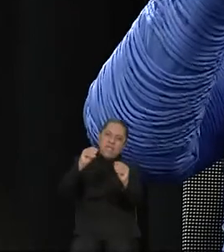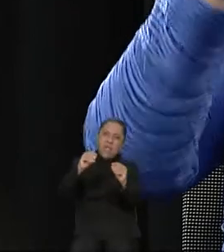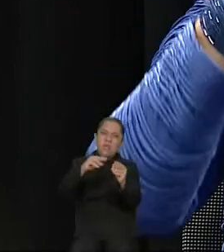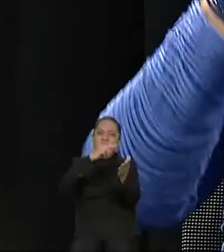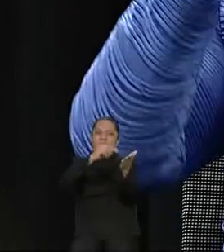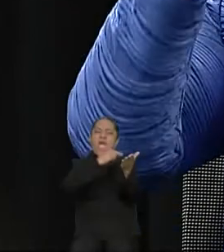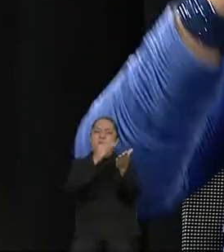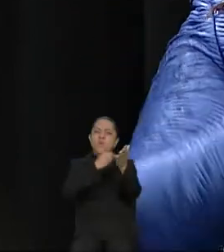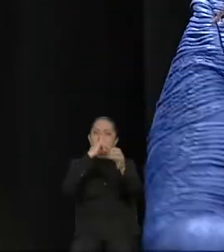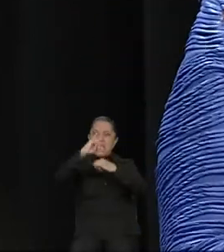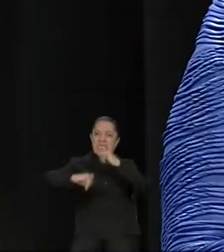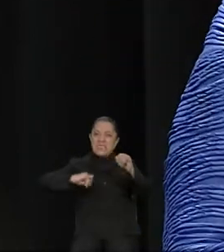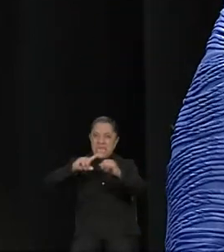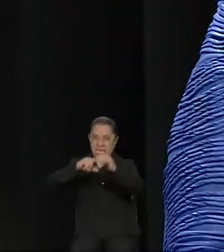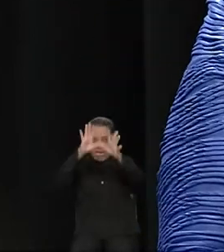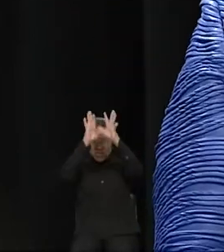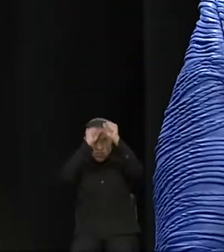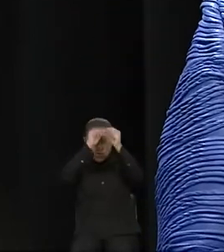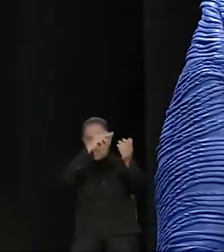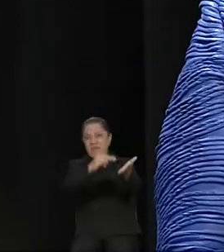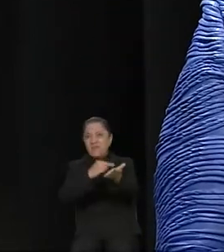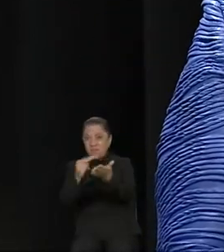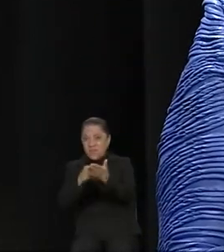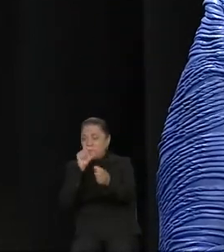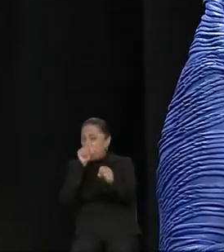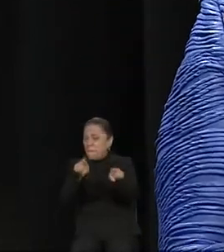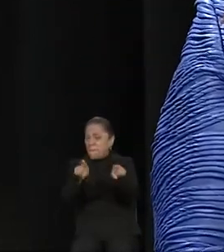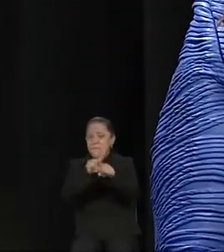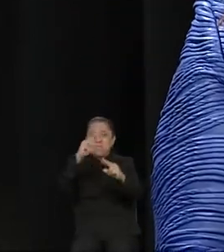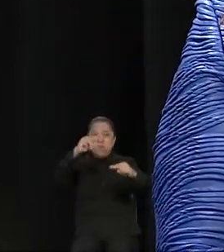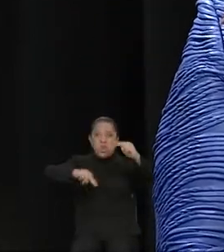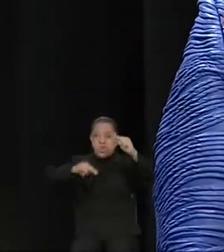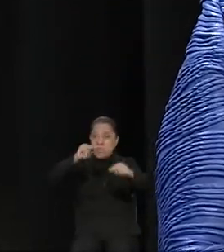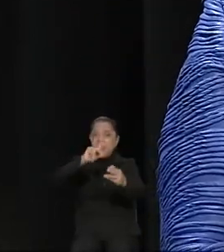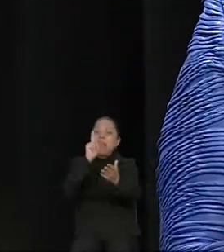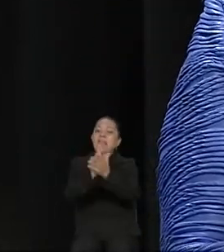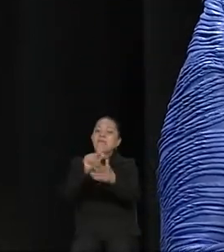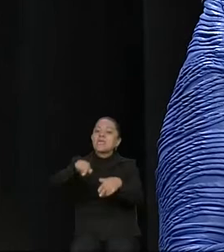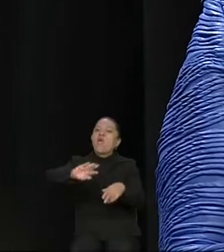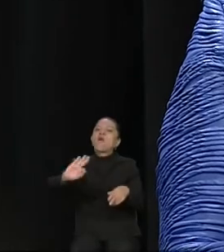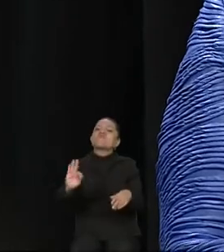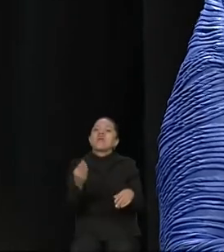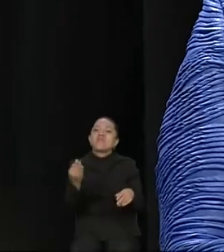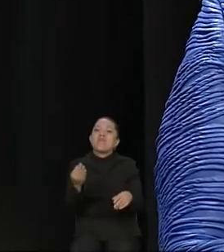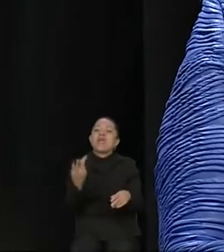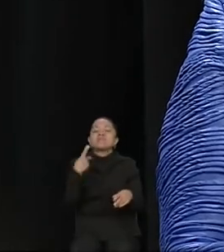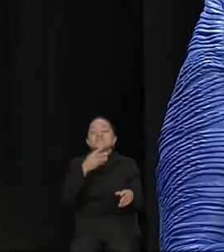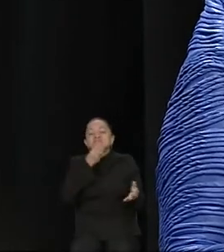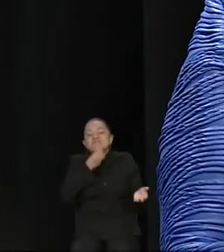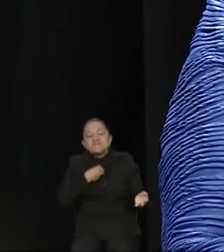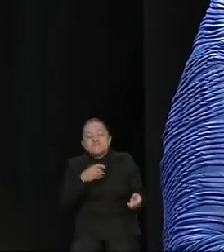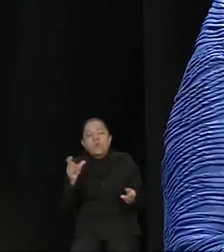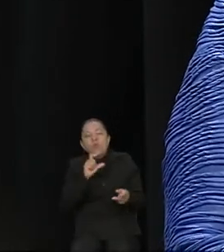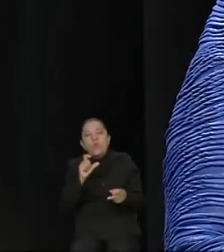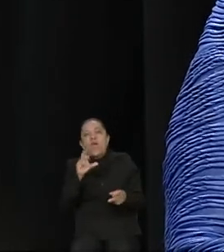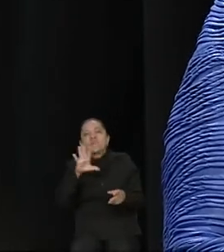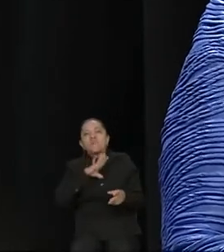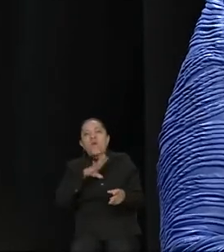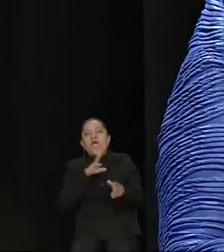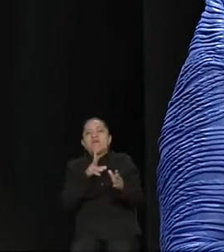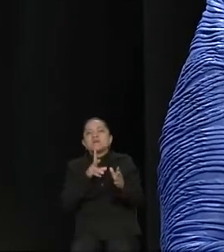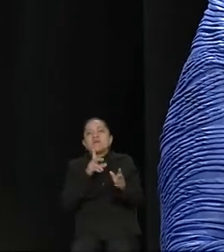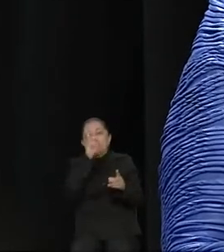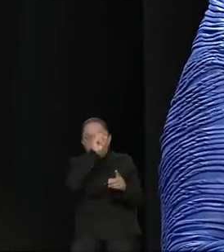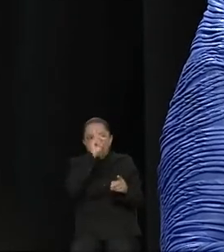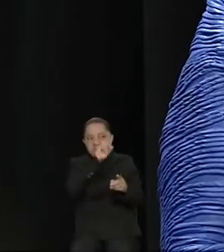mismo nivel que las leyes federales y lamentablemente, cuando han llegado algunas recomendaciones, lamentablemente no se han cumplido.